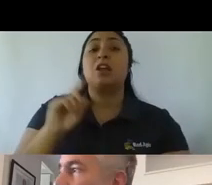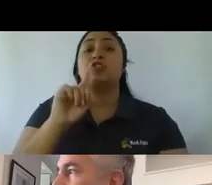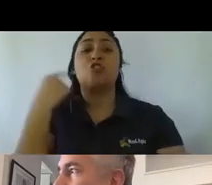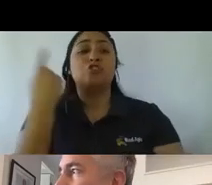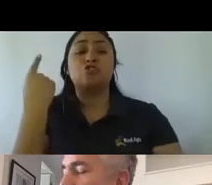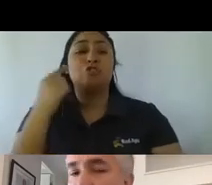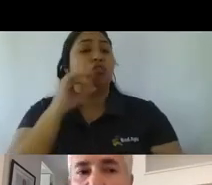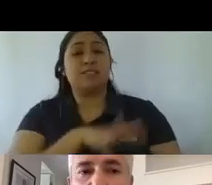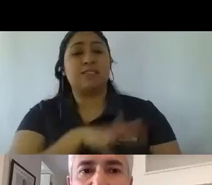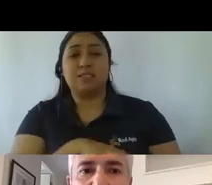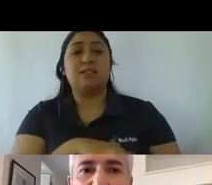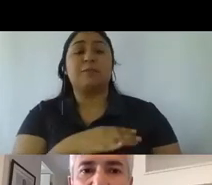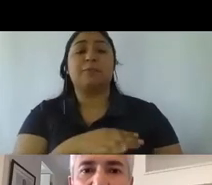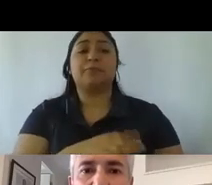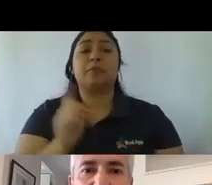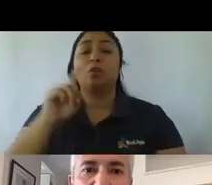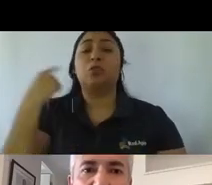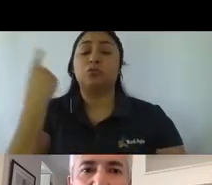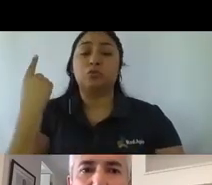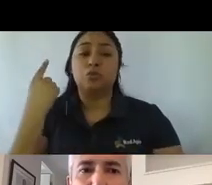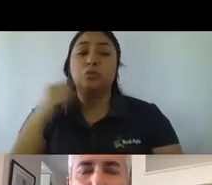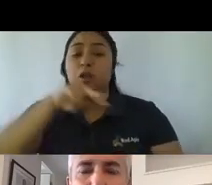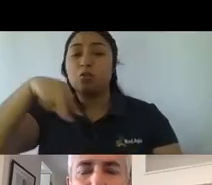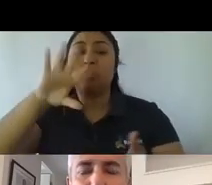ahora en nuestro país, la, la,